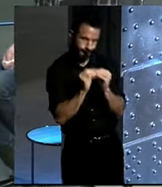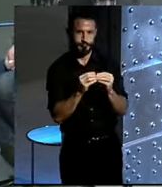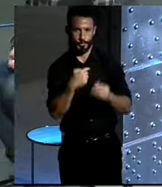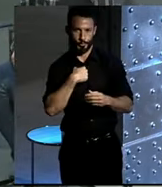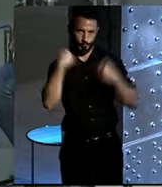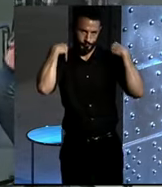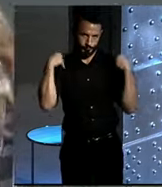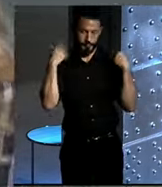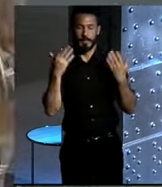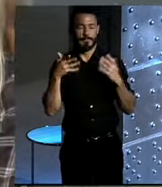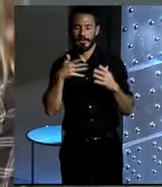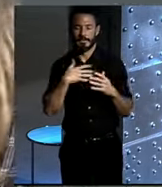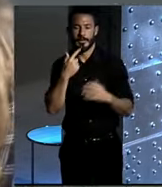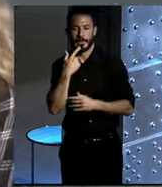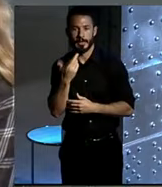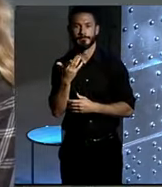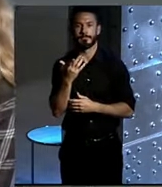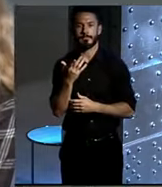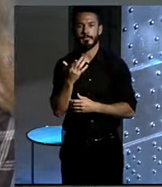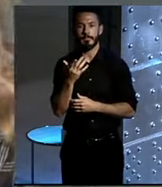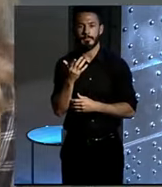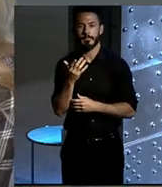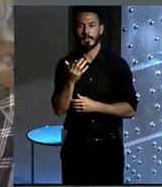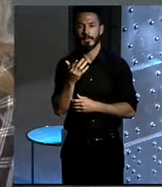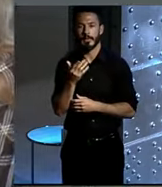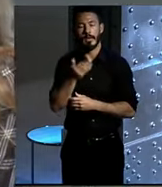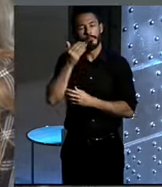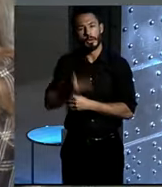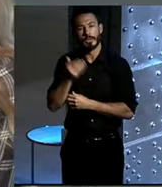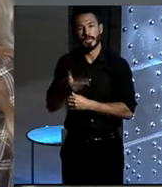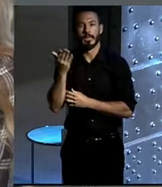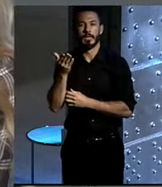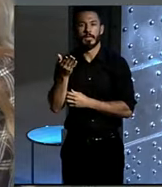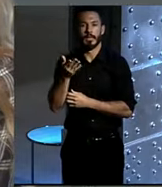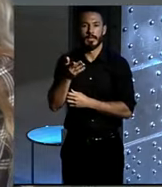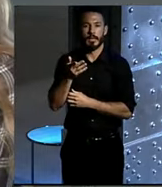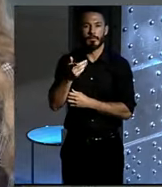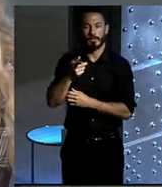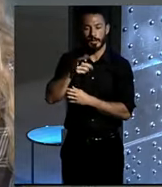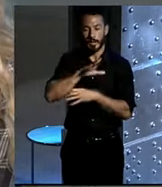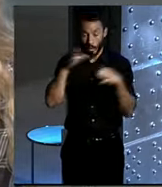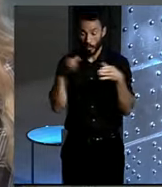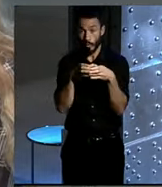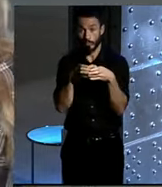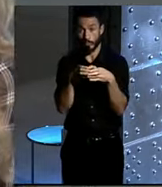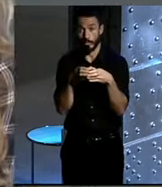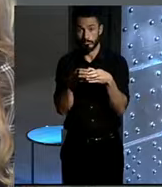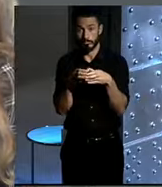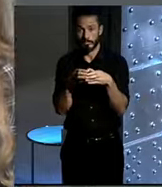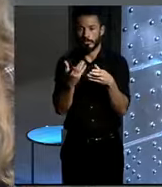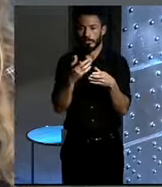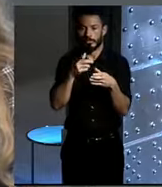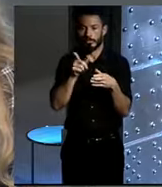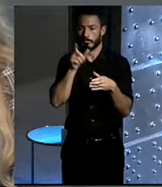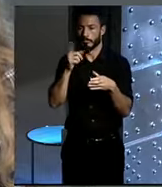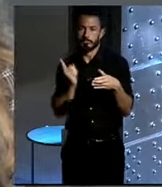pasa nada. Bueno, lo que quiero decir es que era importante que estuviéramos también en este grupo para demostrar que no tienes que